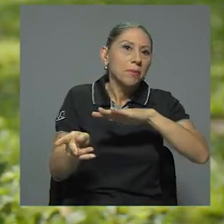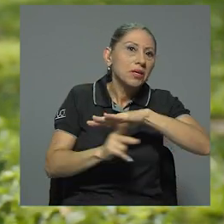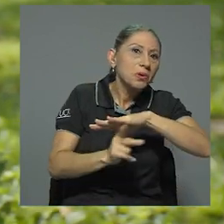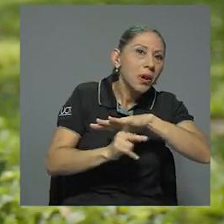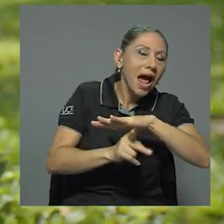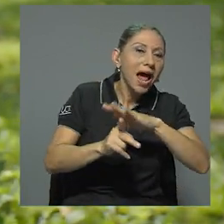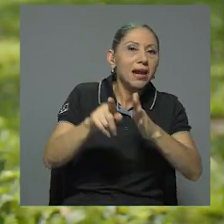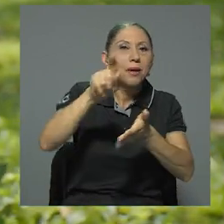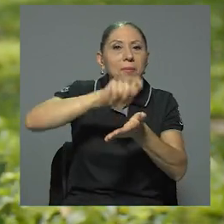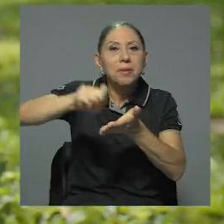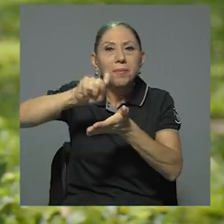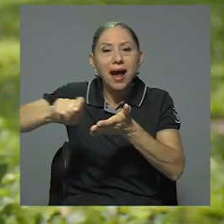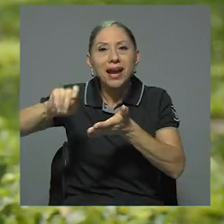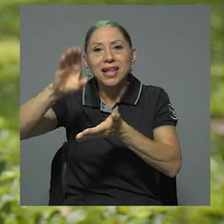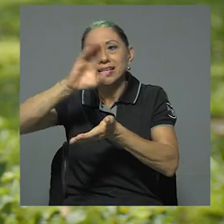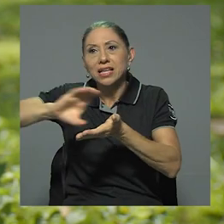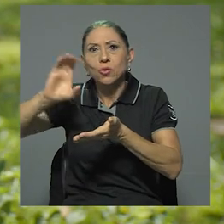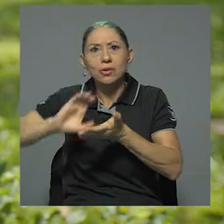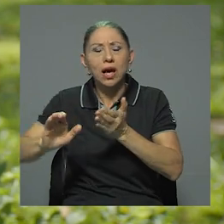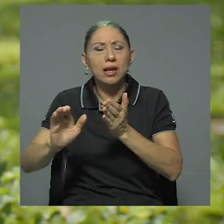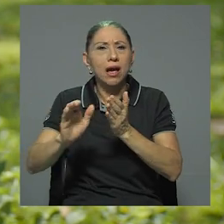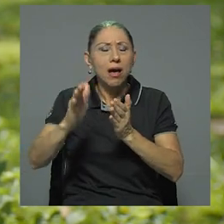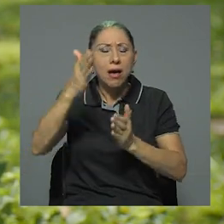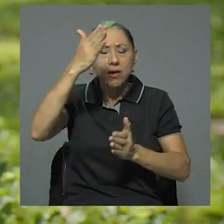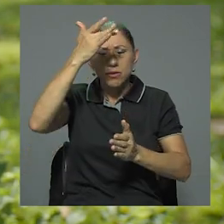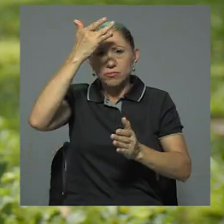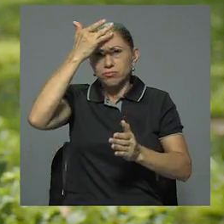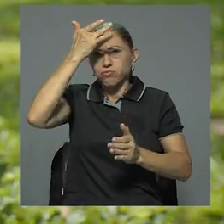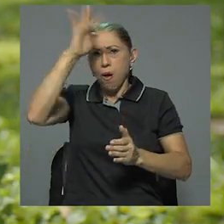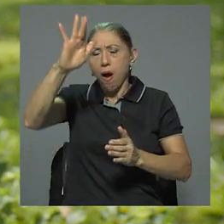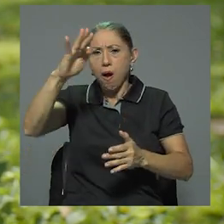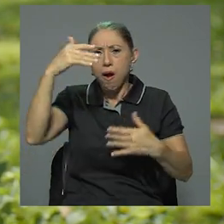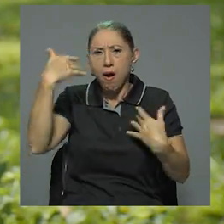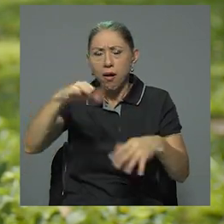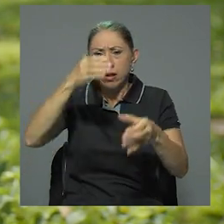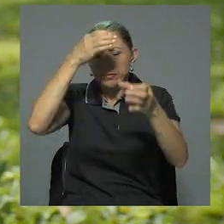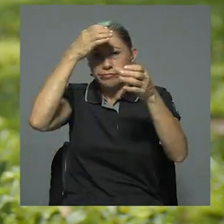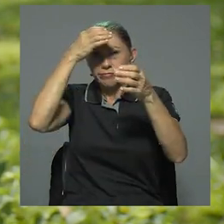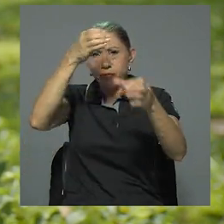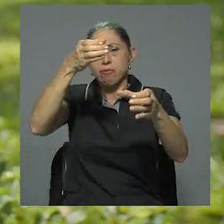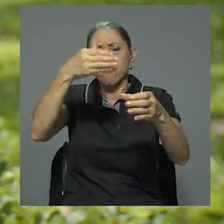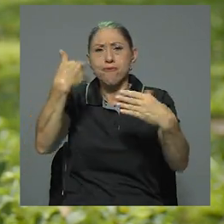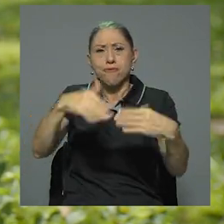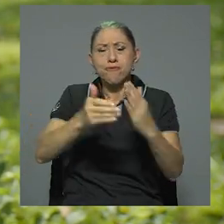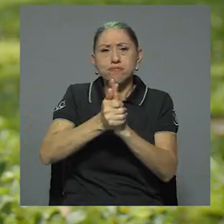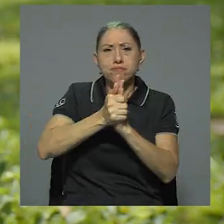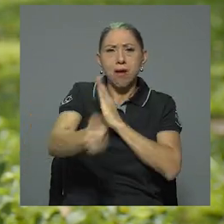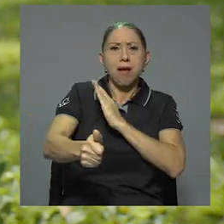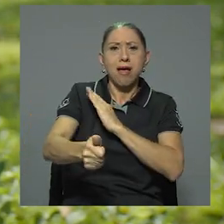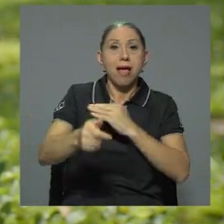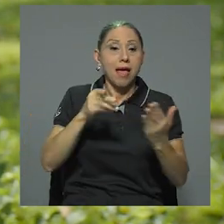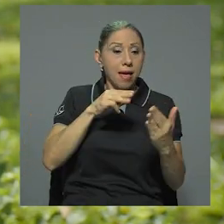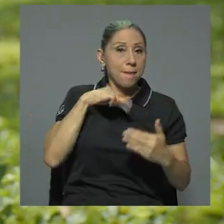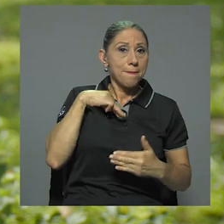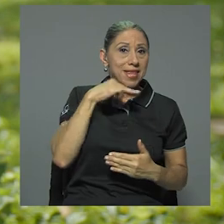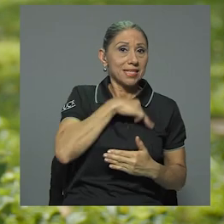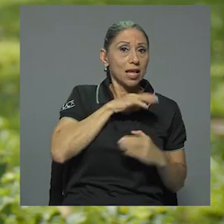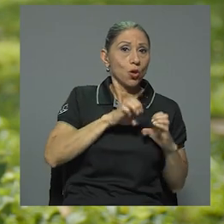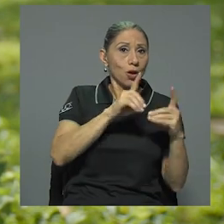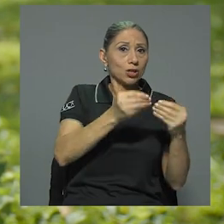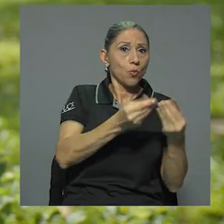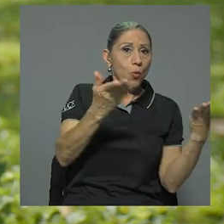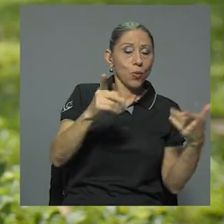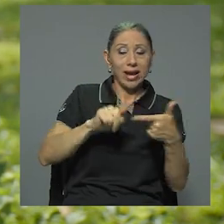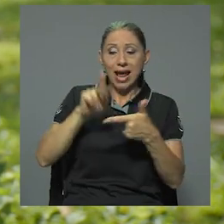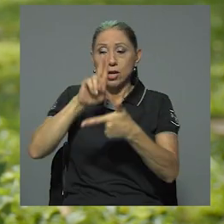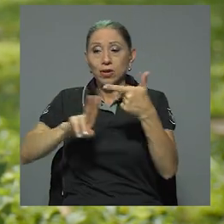primaria, en secundaria son súper dotados, súper talentosos. Hay un proyecto entre el Ministerio de Educación Pública y la Universidad de Costa Rica